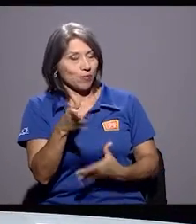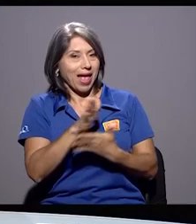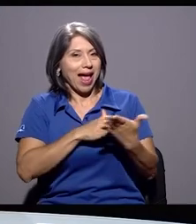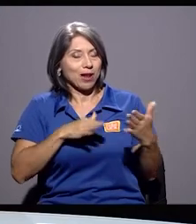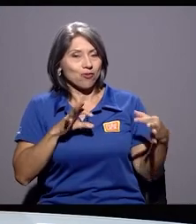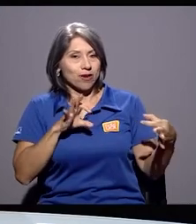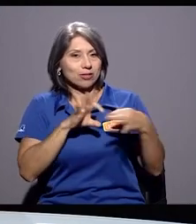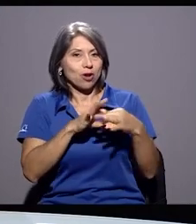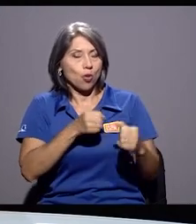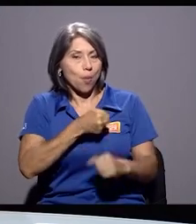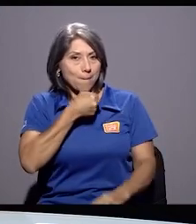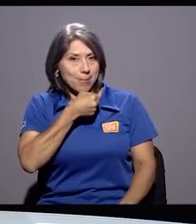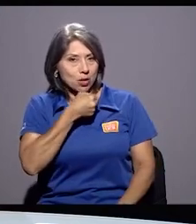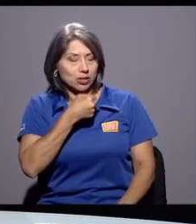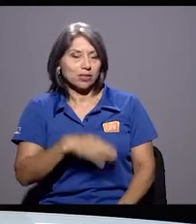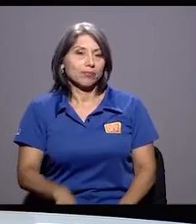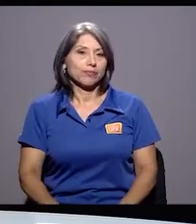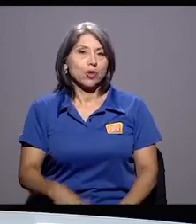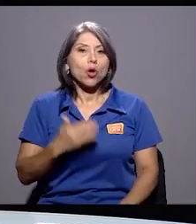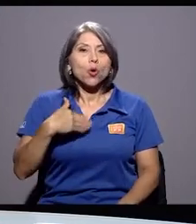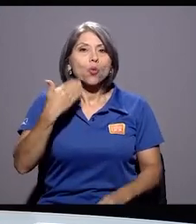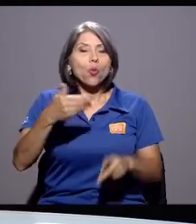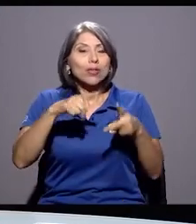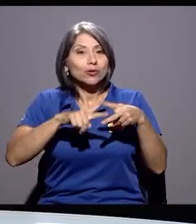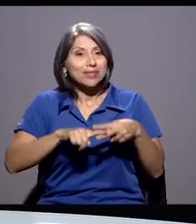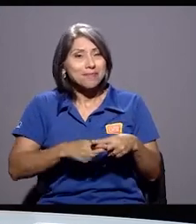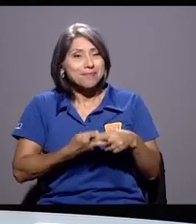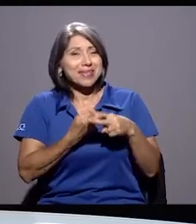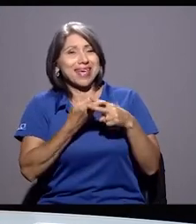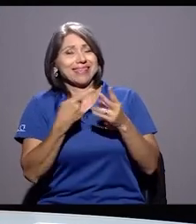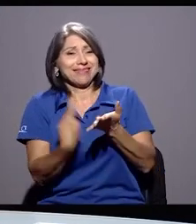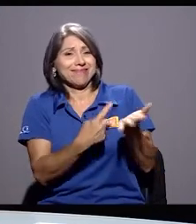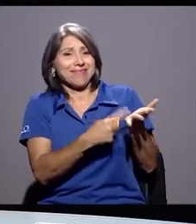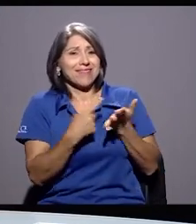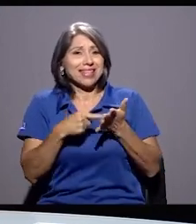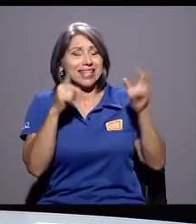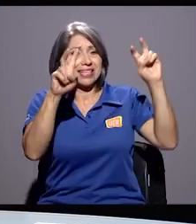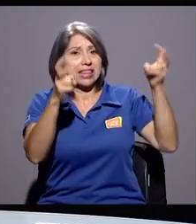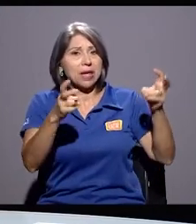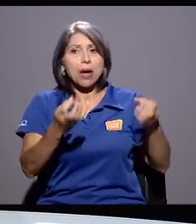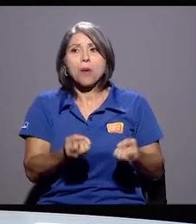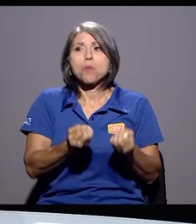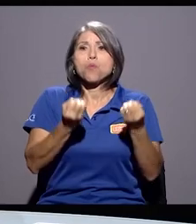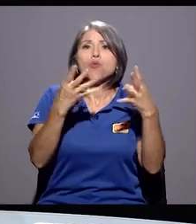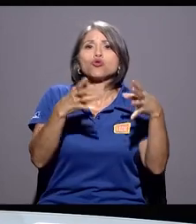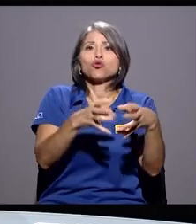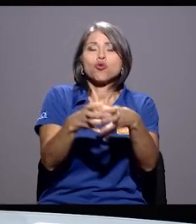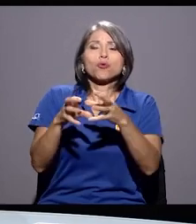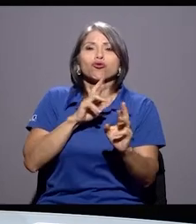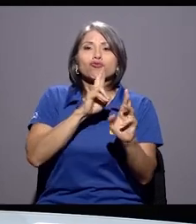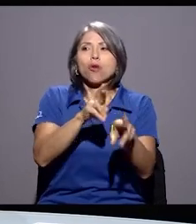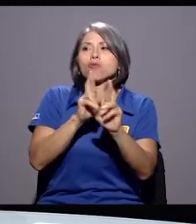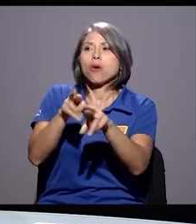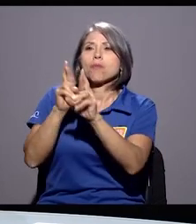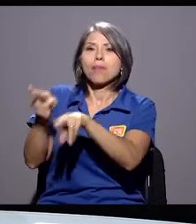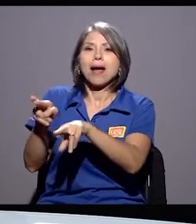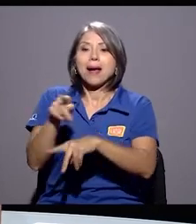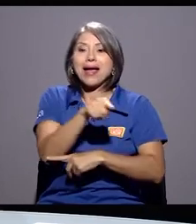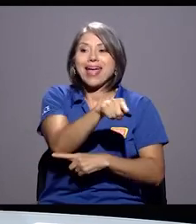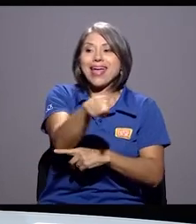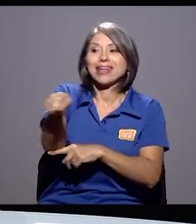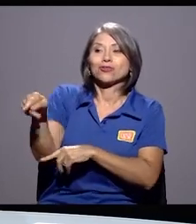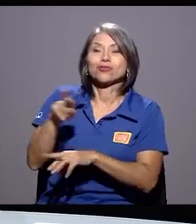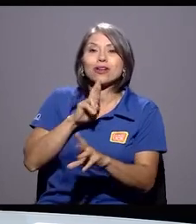decir. Cuando se empieza a debatir este tema hay reacciones, pero los sectores que reaccionan son casualmente sectores